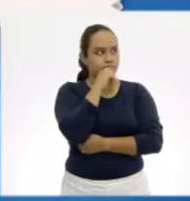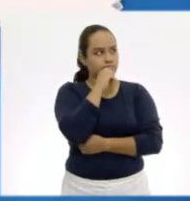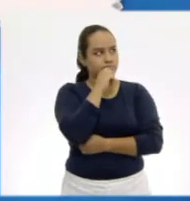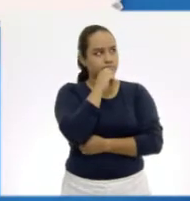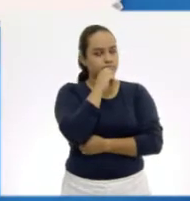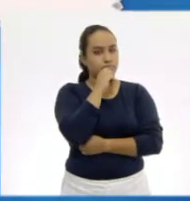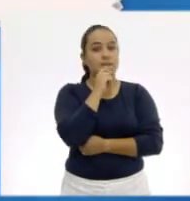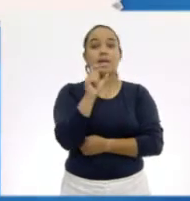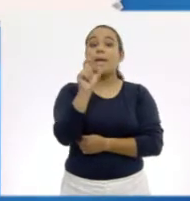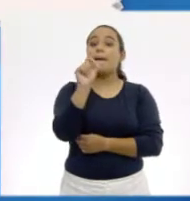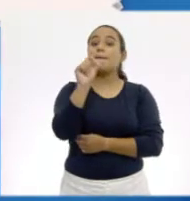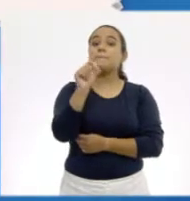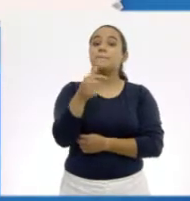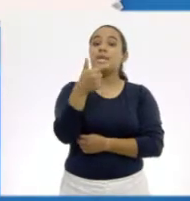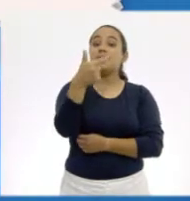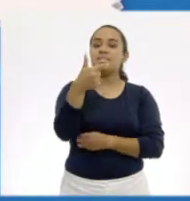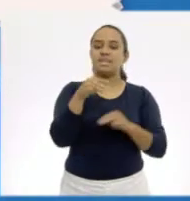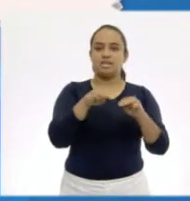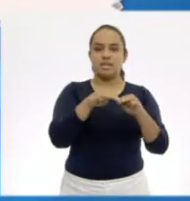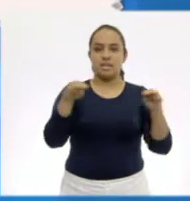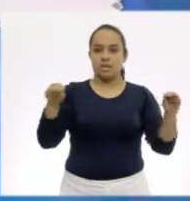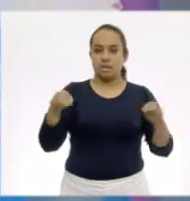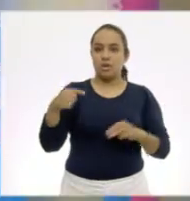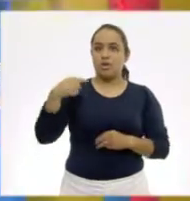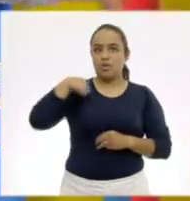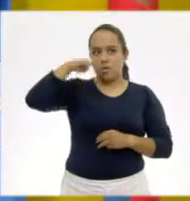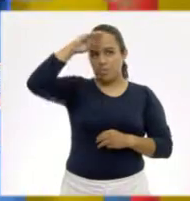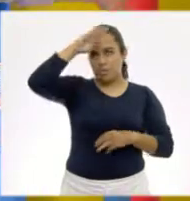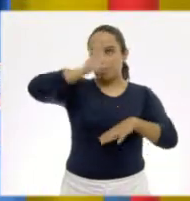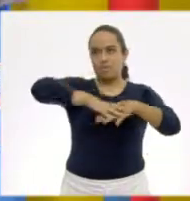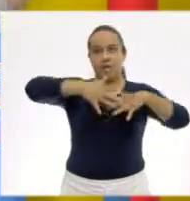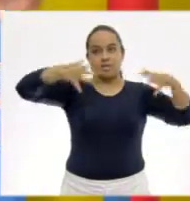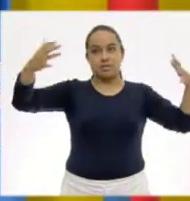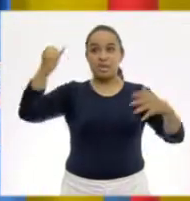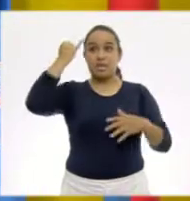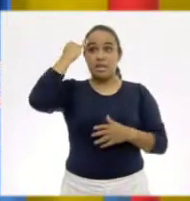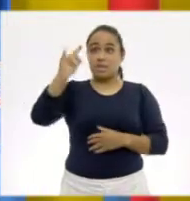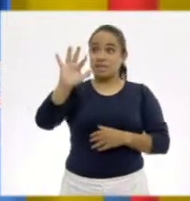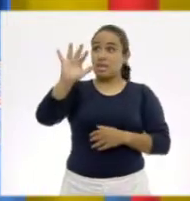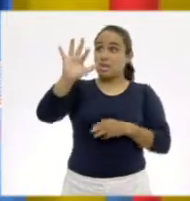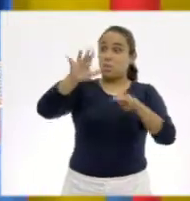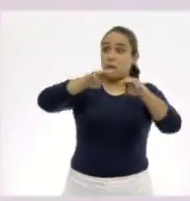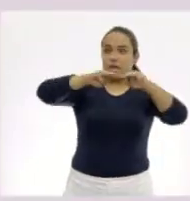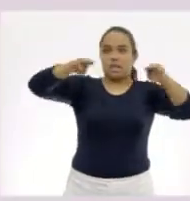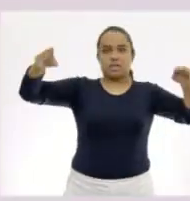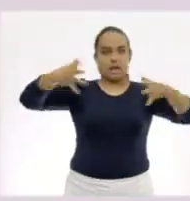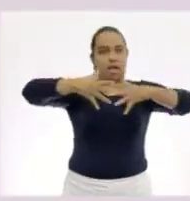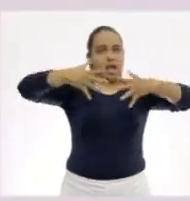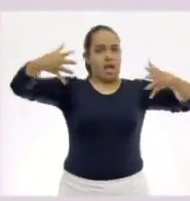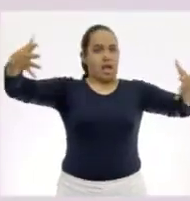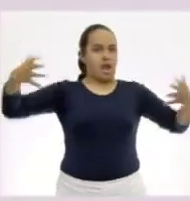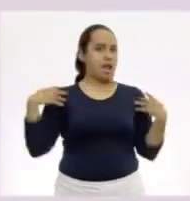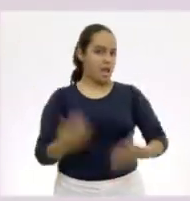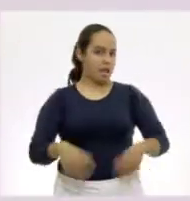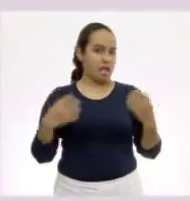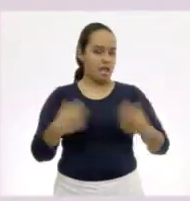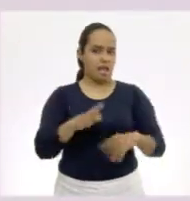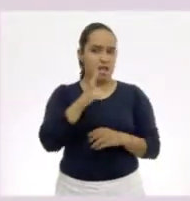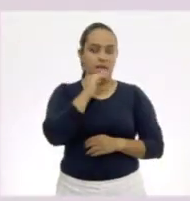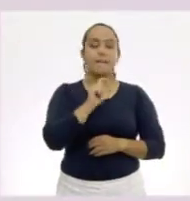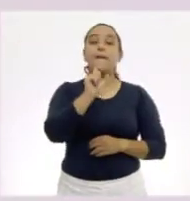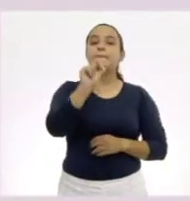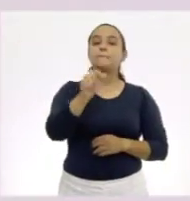27 metros? Ay, yo estaba pensando en una cosa más imaginas 50 y tantos metros? Era demasiado grande. ¿27?